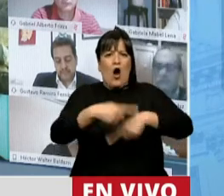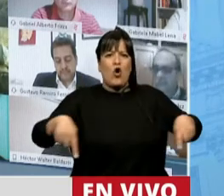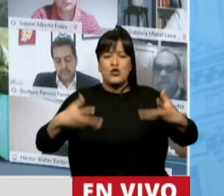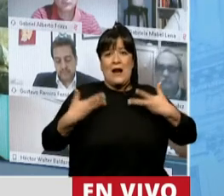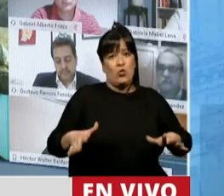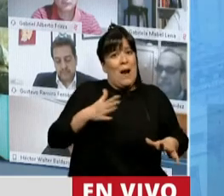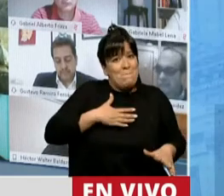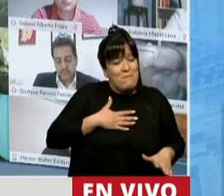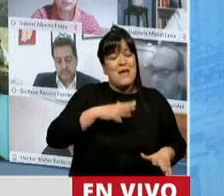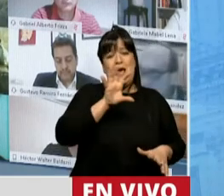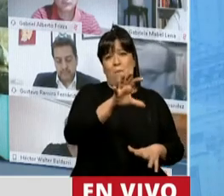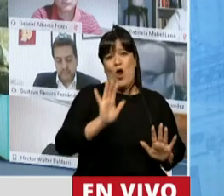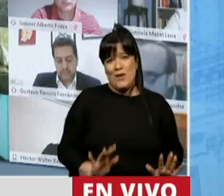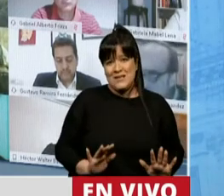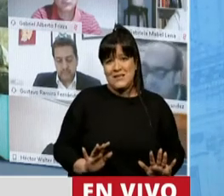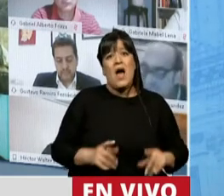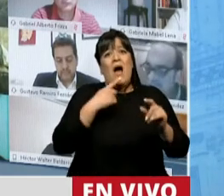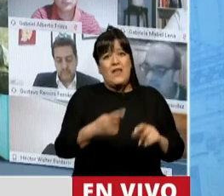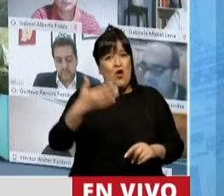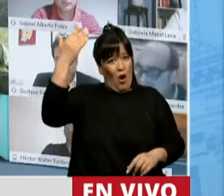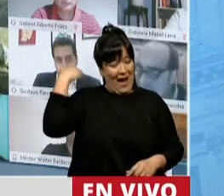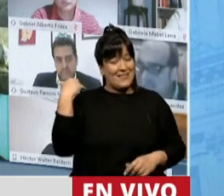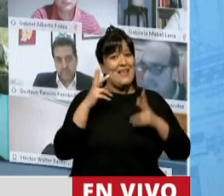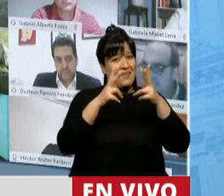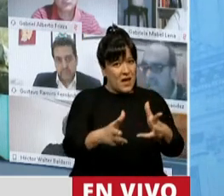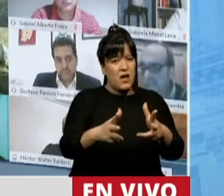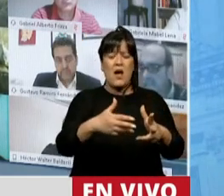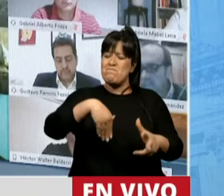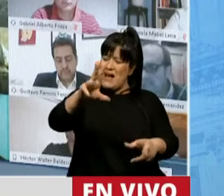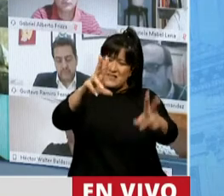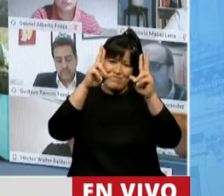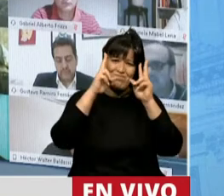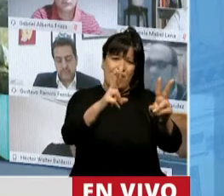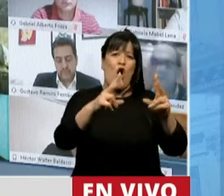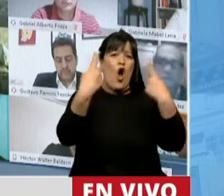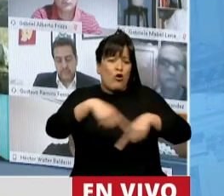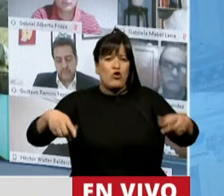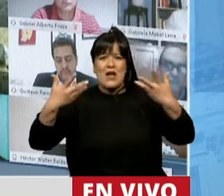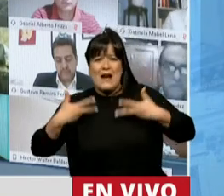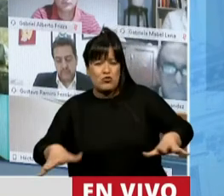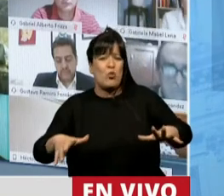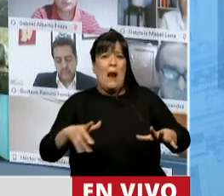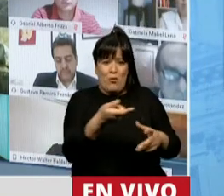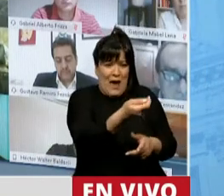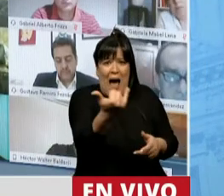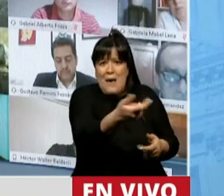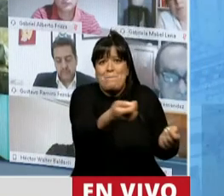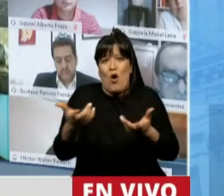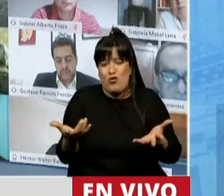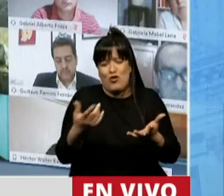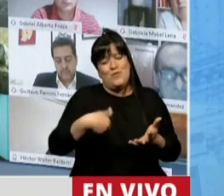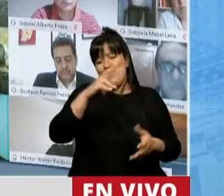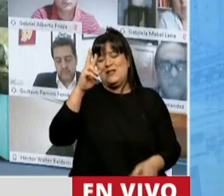hace mi provincia, que justamente, como yo decía al comienzo de mi exposición, hacía un culto de todos los recursos naturales por ser tan escasos. Entonces,